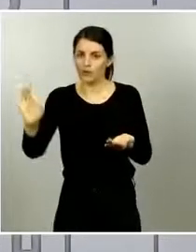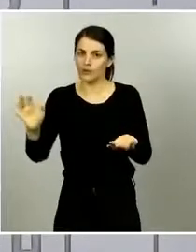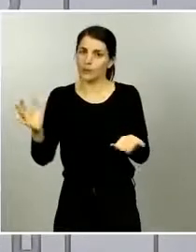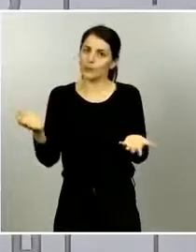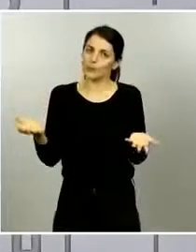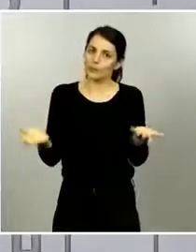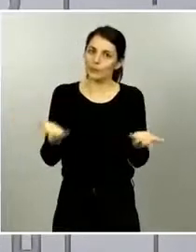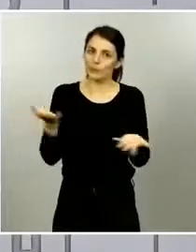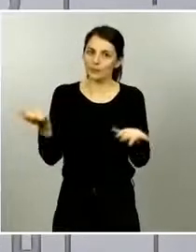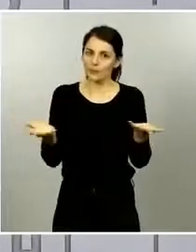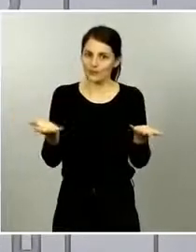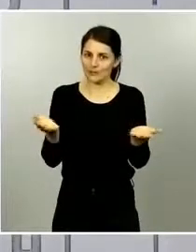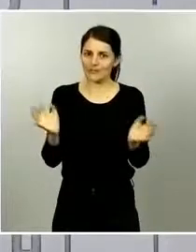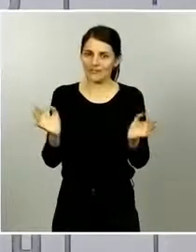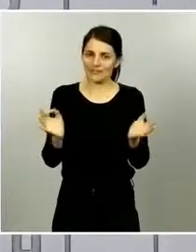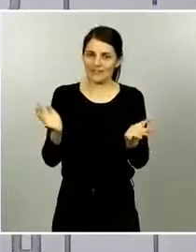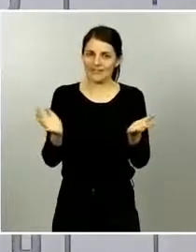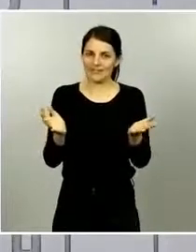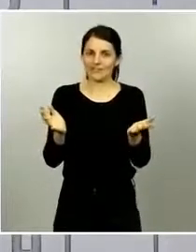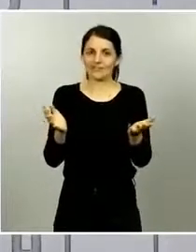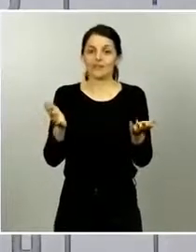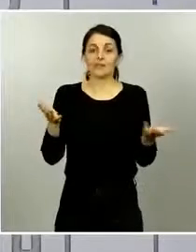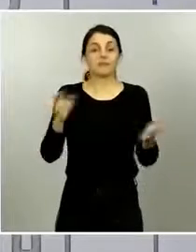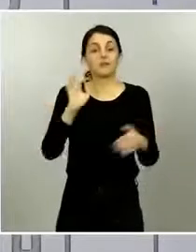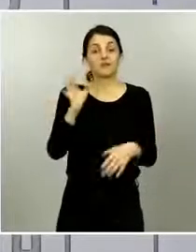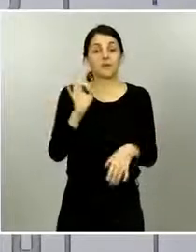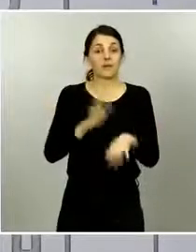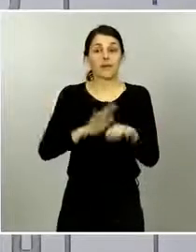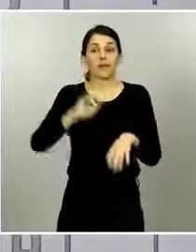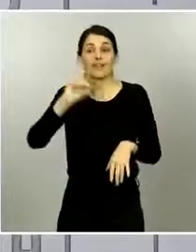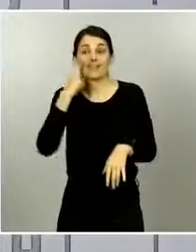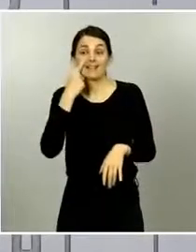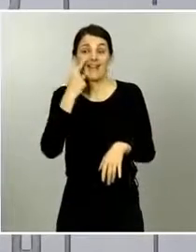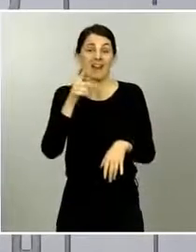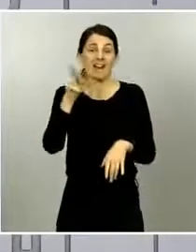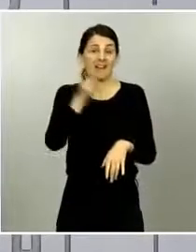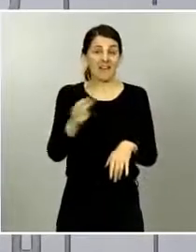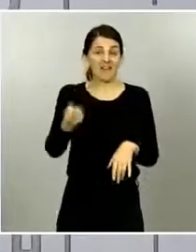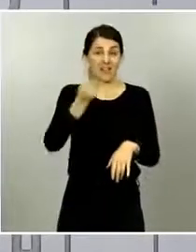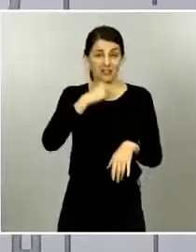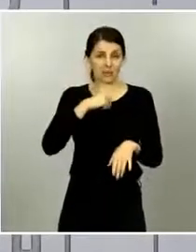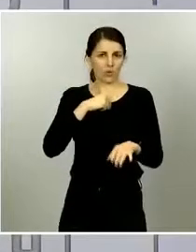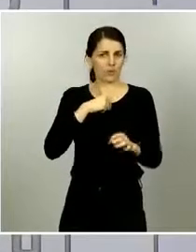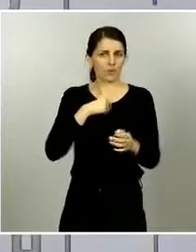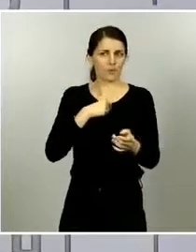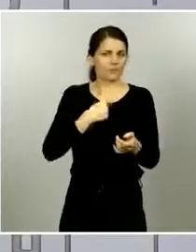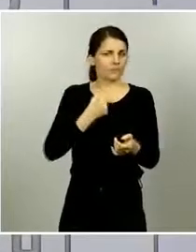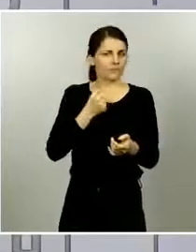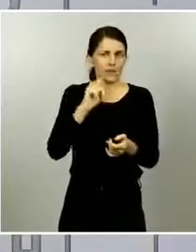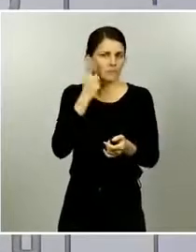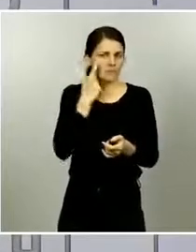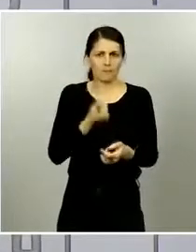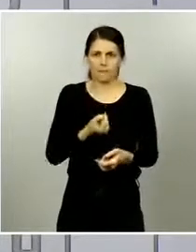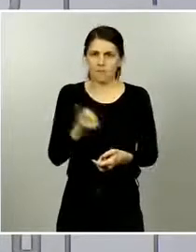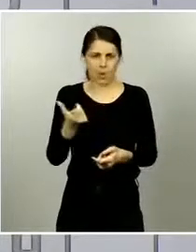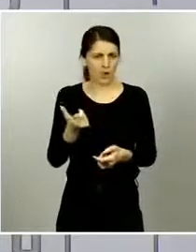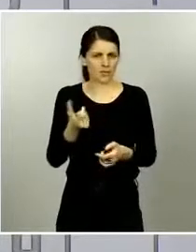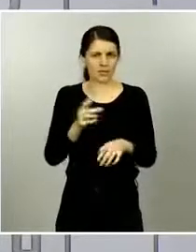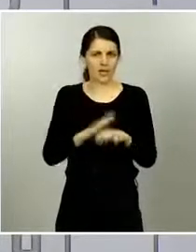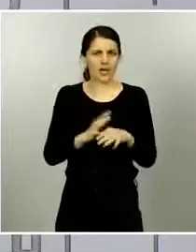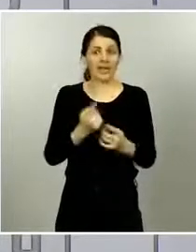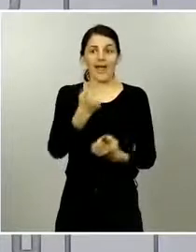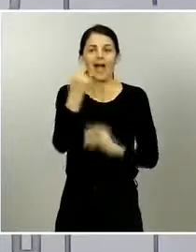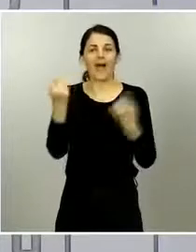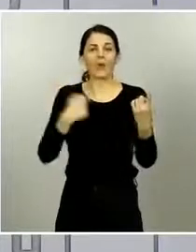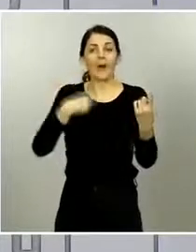mundo es un número importante es cierto que no se han detectado tantas reinfecciones o supuestas